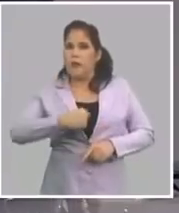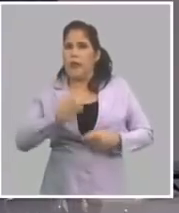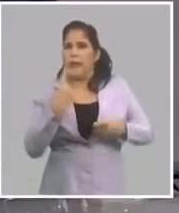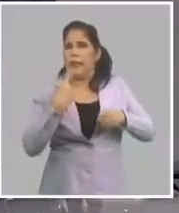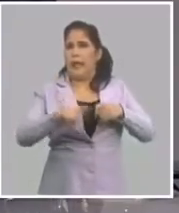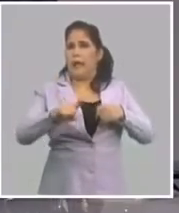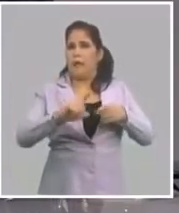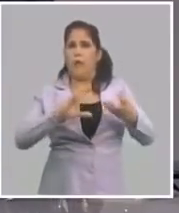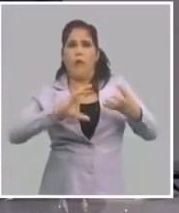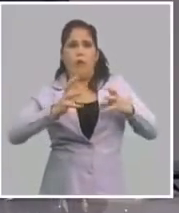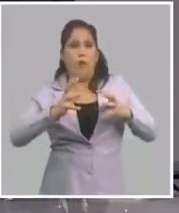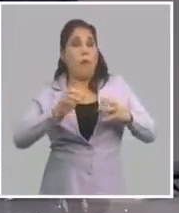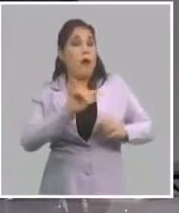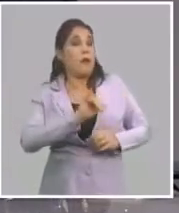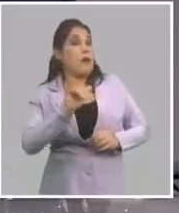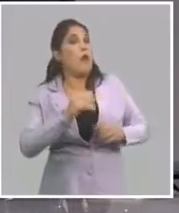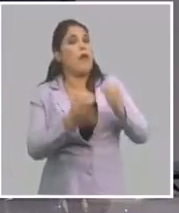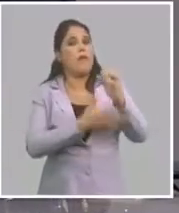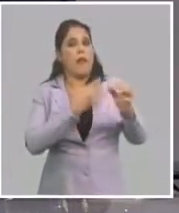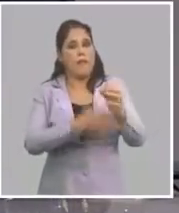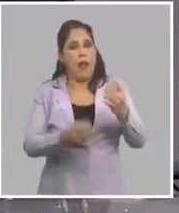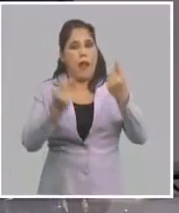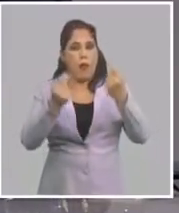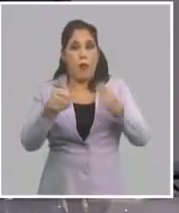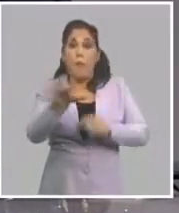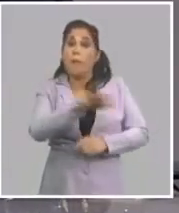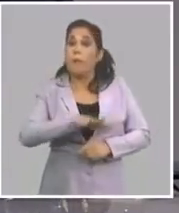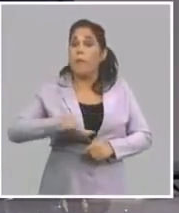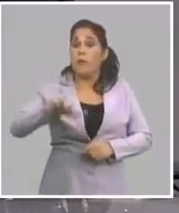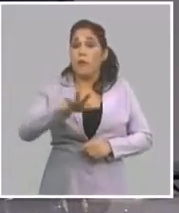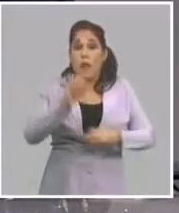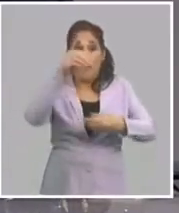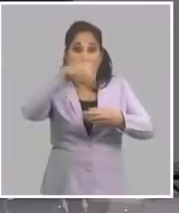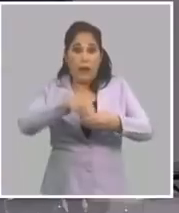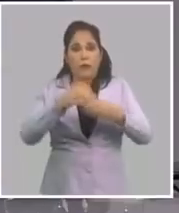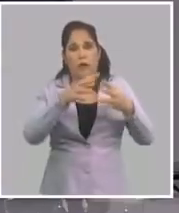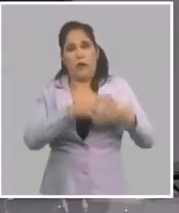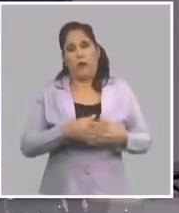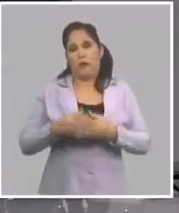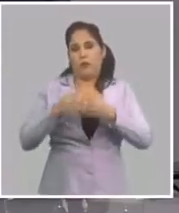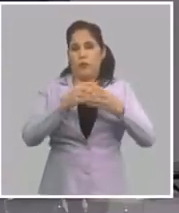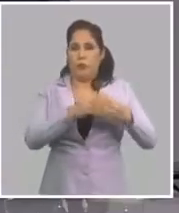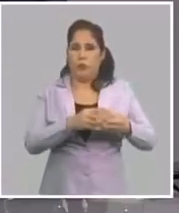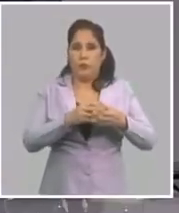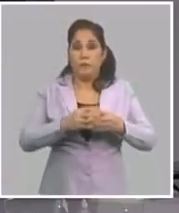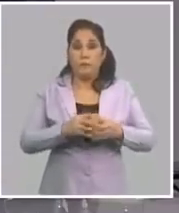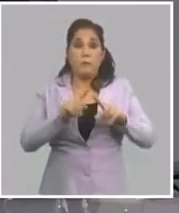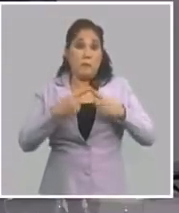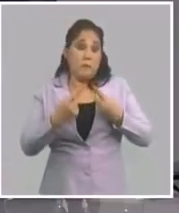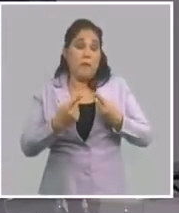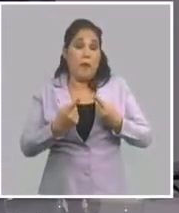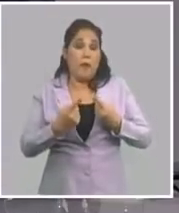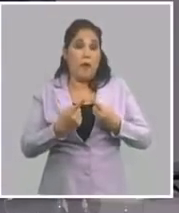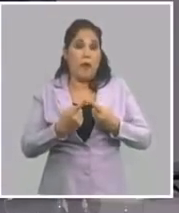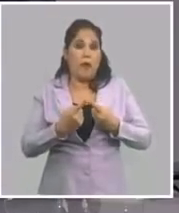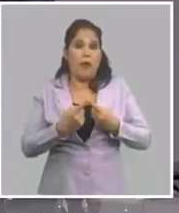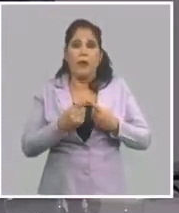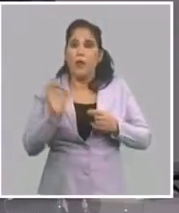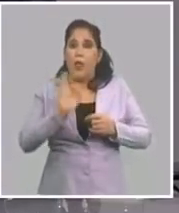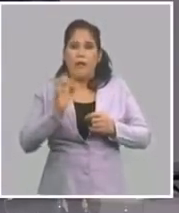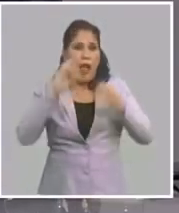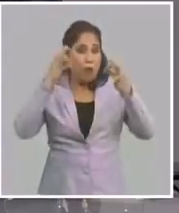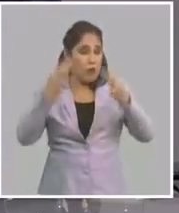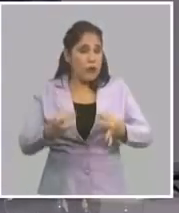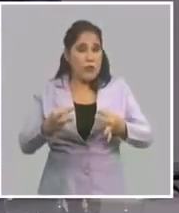aquí, que es un reflejo también de realidades económicas, sociales y políticas de ese país. Y el hecho que la noche esté así